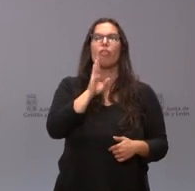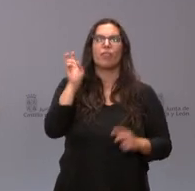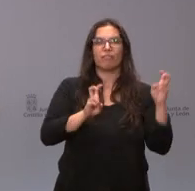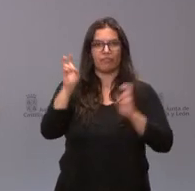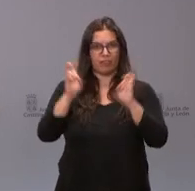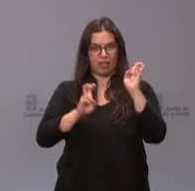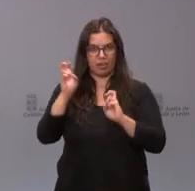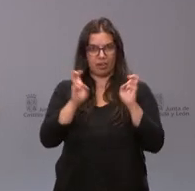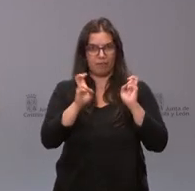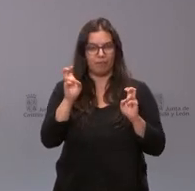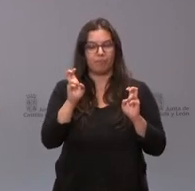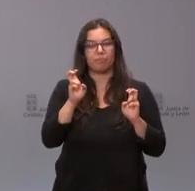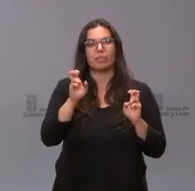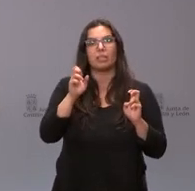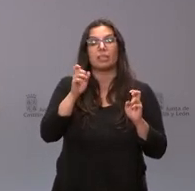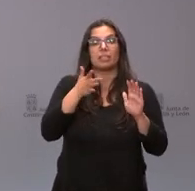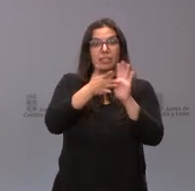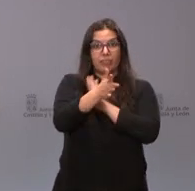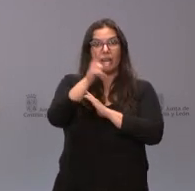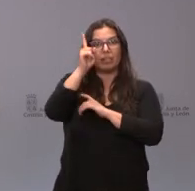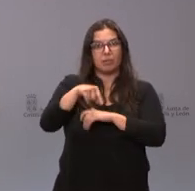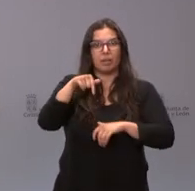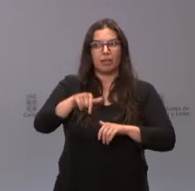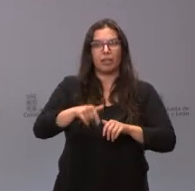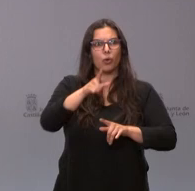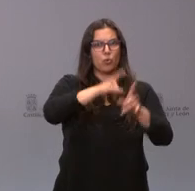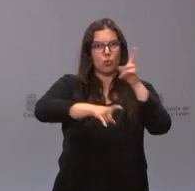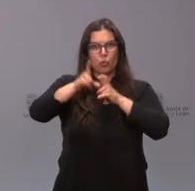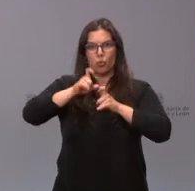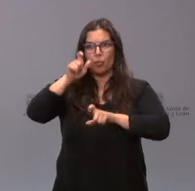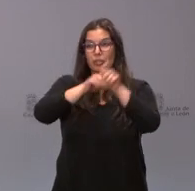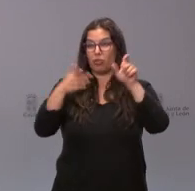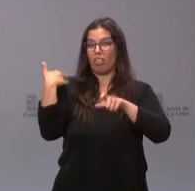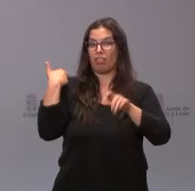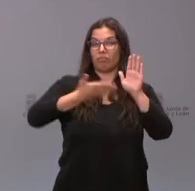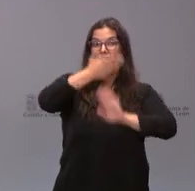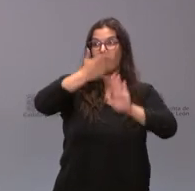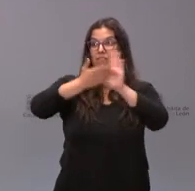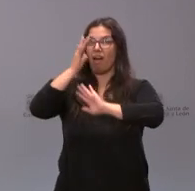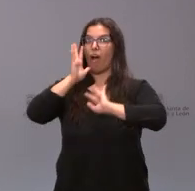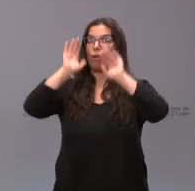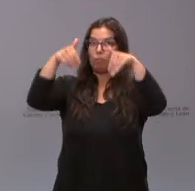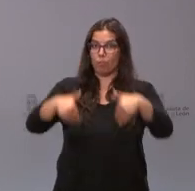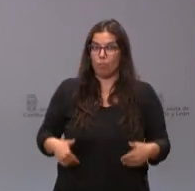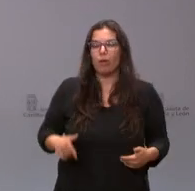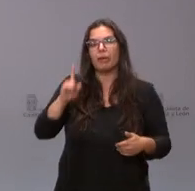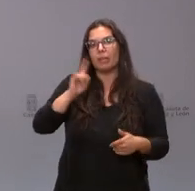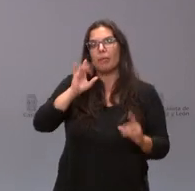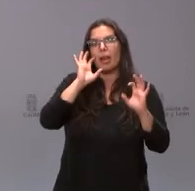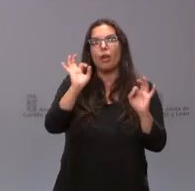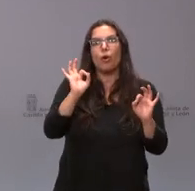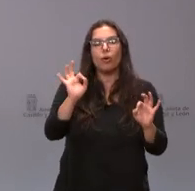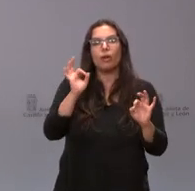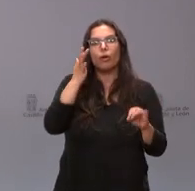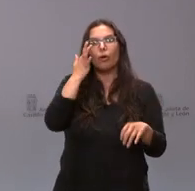significa es que estamos también asumiendo un importante retorno de personas que emigraron en su momento y que también es coherente con